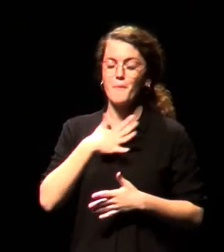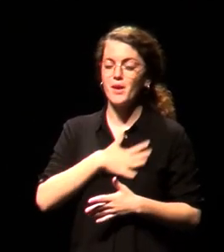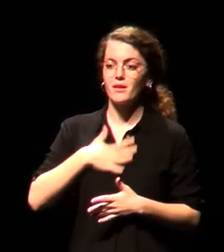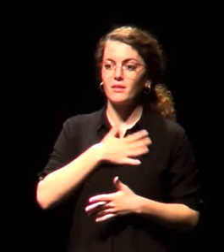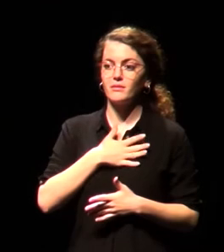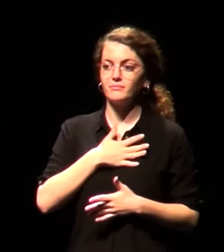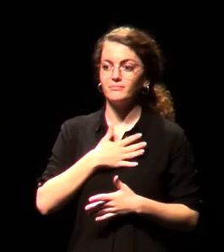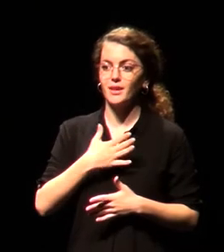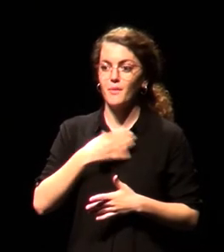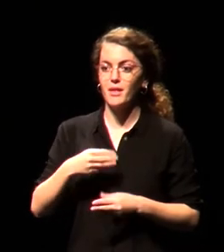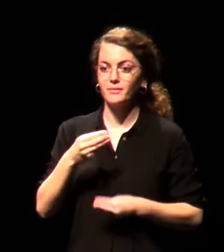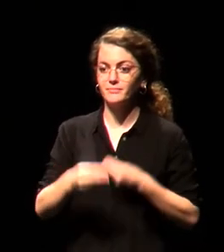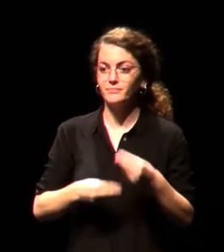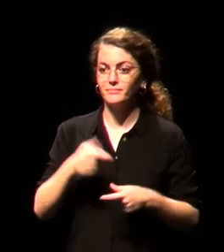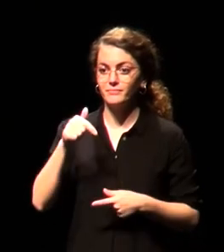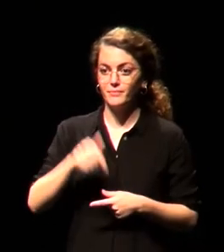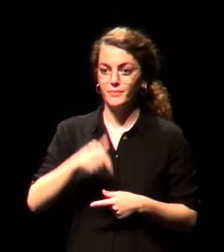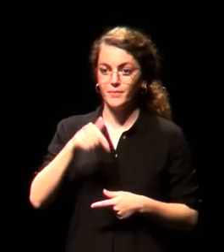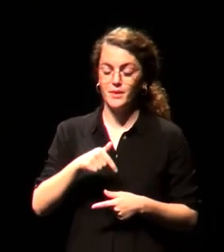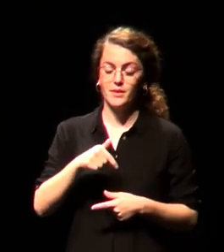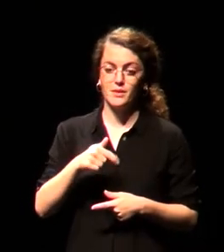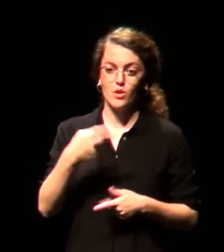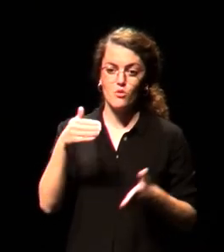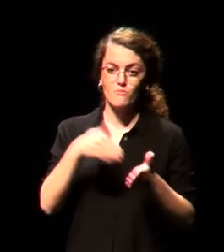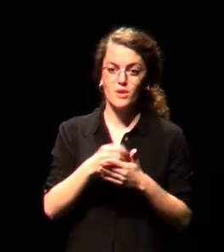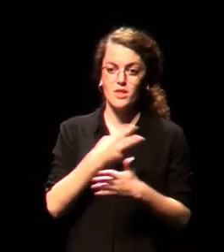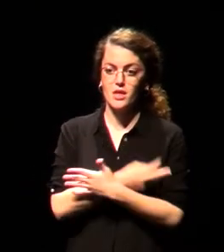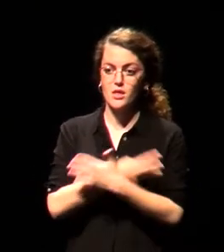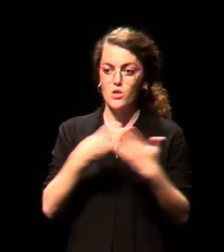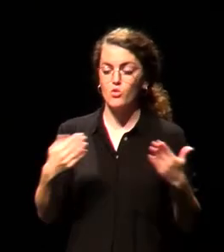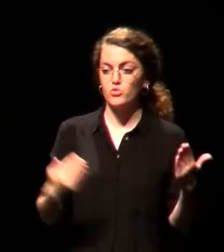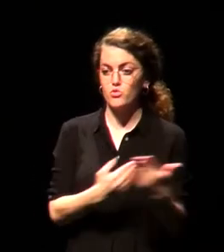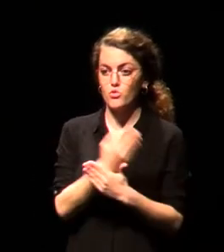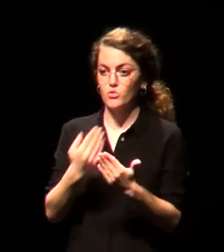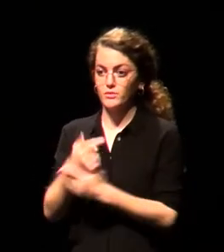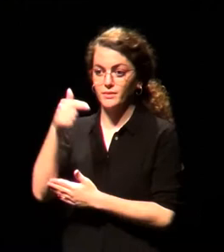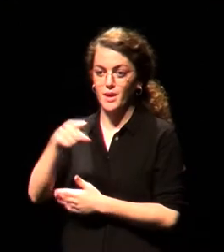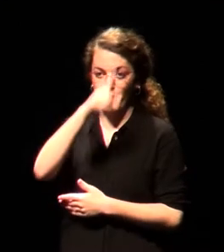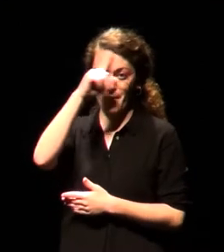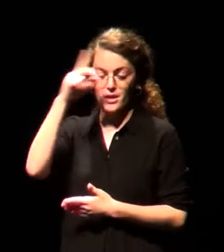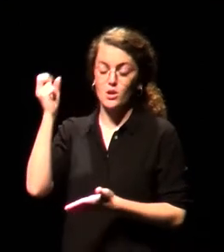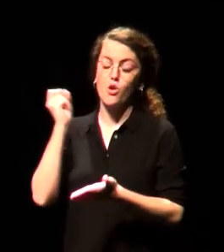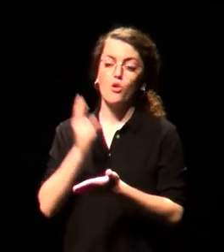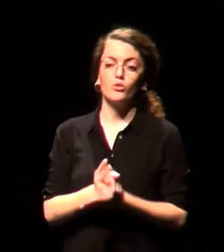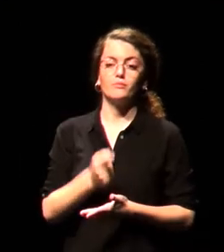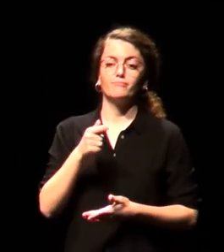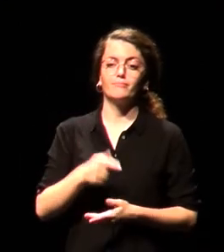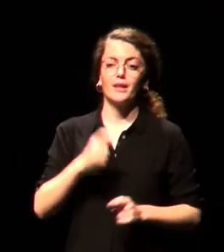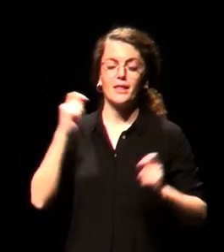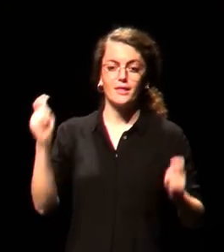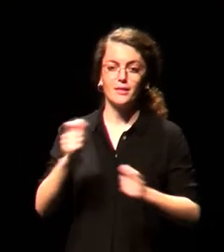acoger esta edición de 2018 de las Jornadas que regresa a Madrid para celebrar su décimo aniversario.